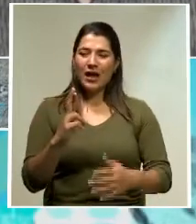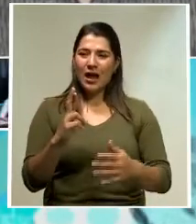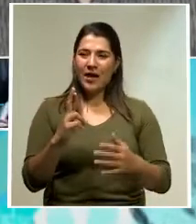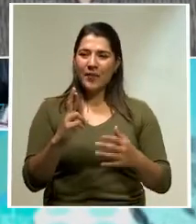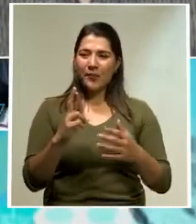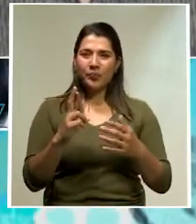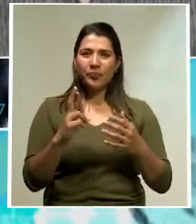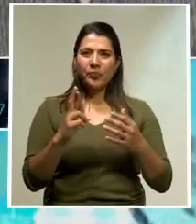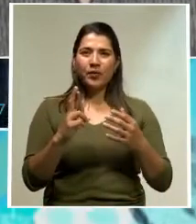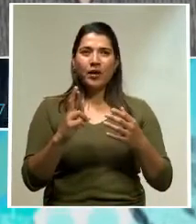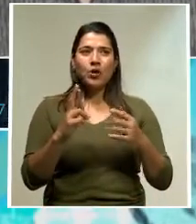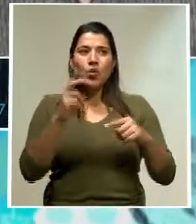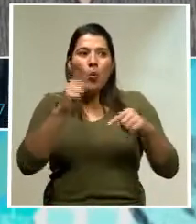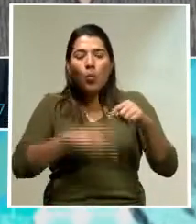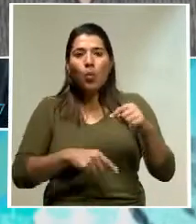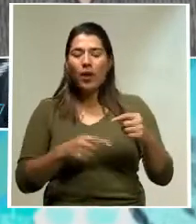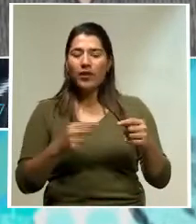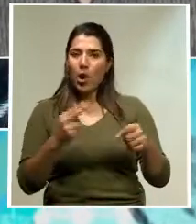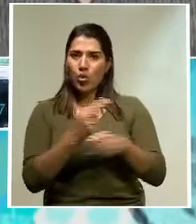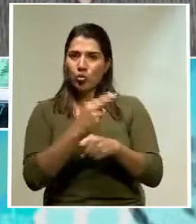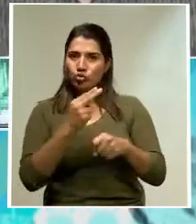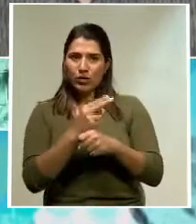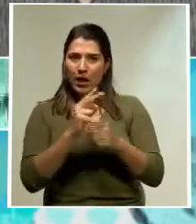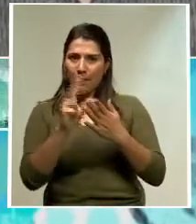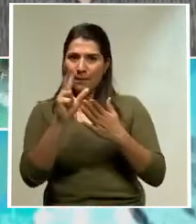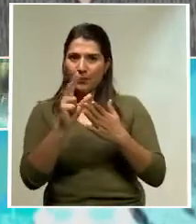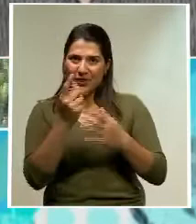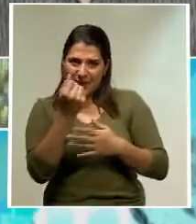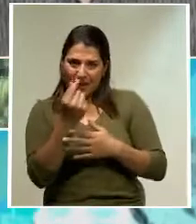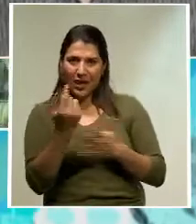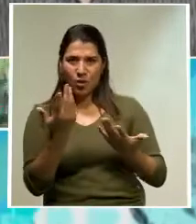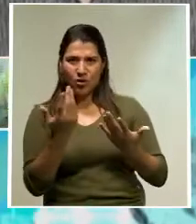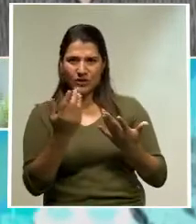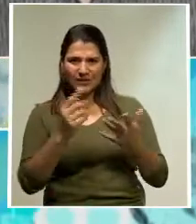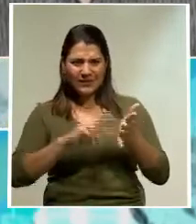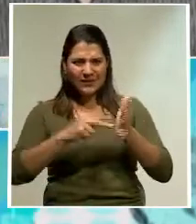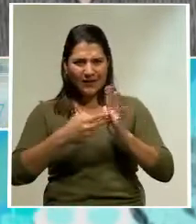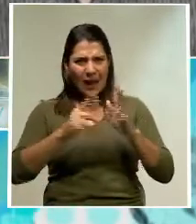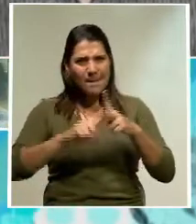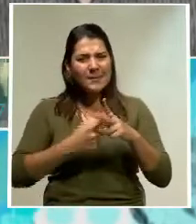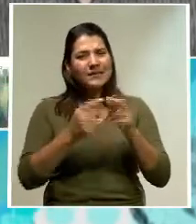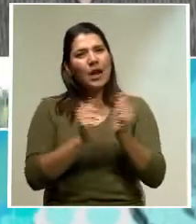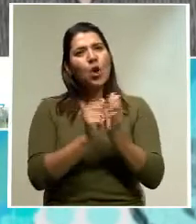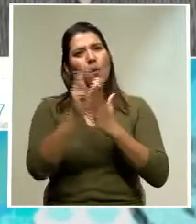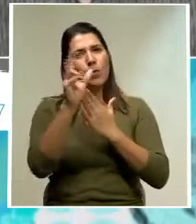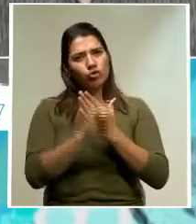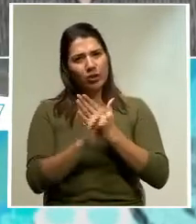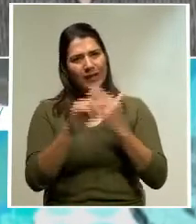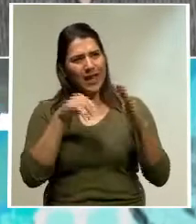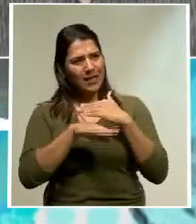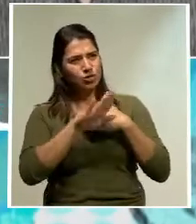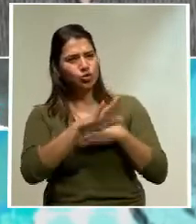para poner en práctica sus proyectos? De la experiencia que ustedes han visto en fiscalizar.